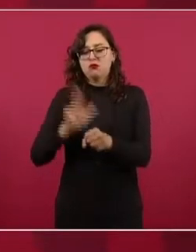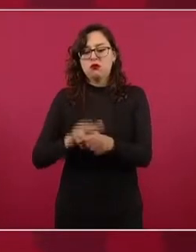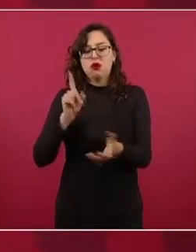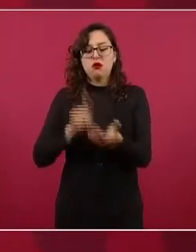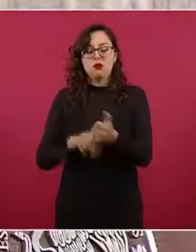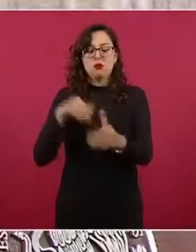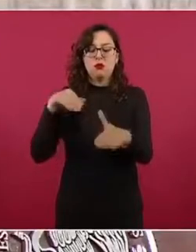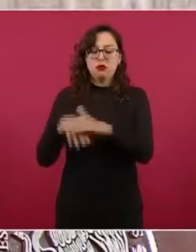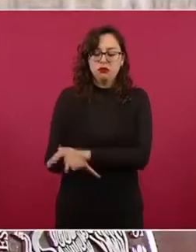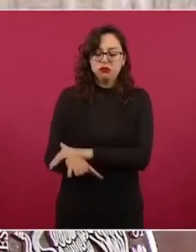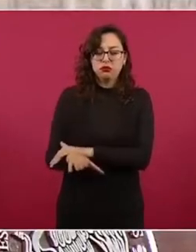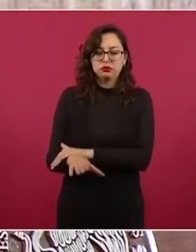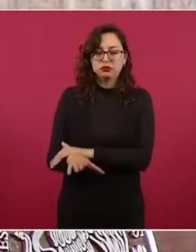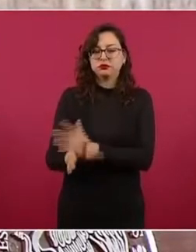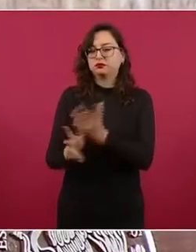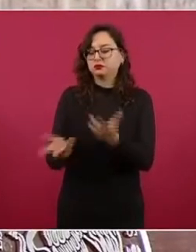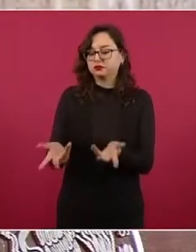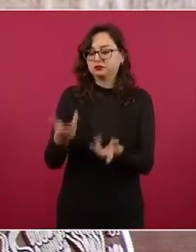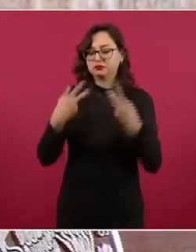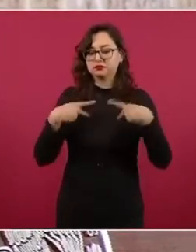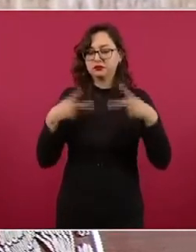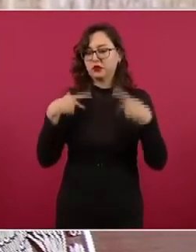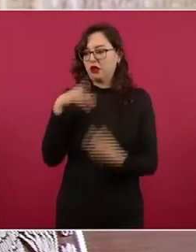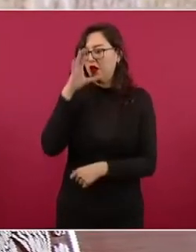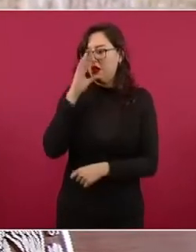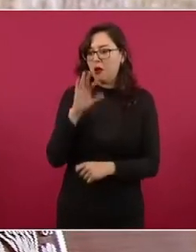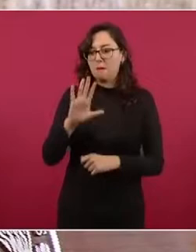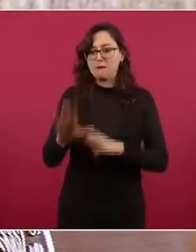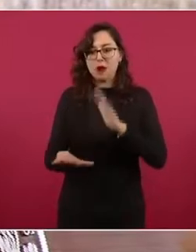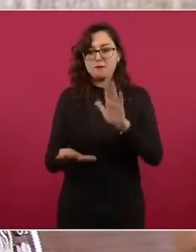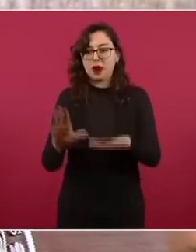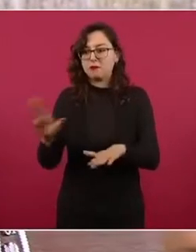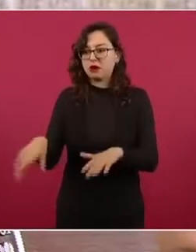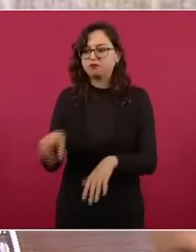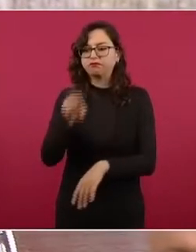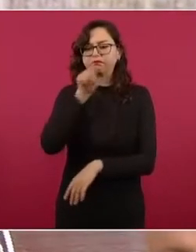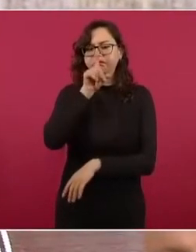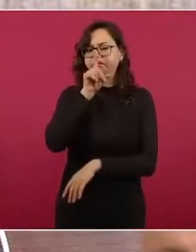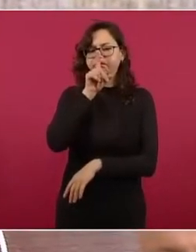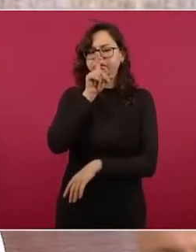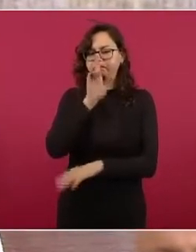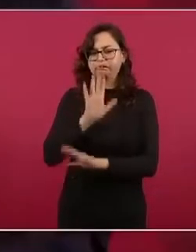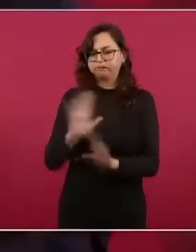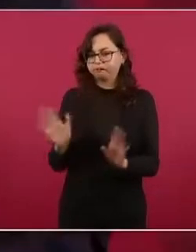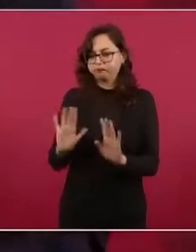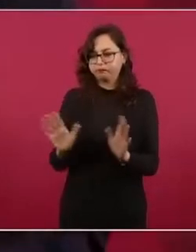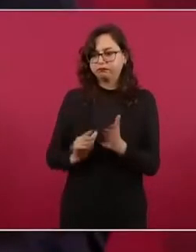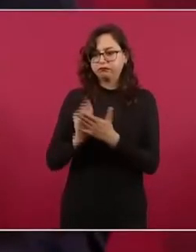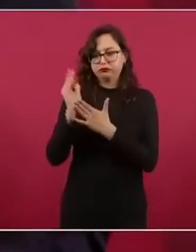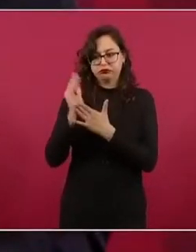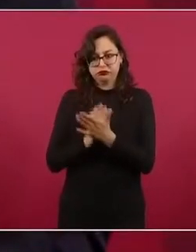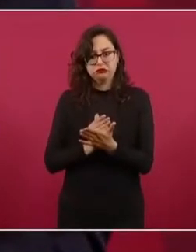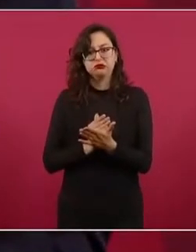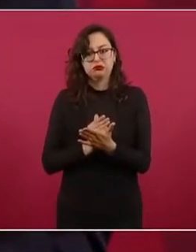hay, el número de fallecidos que se tuvo.